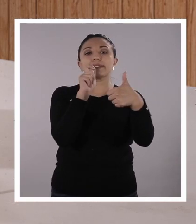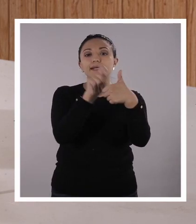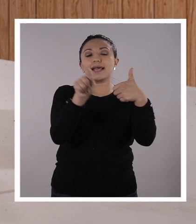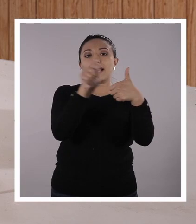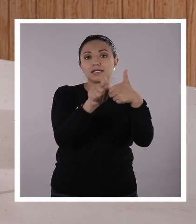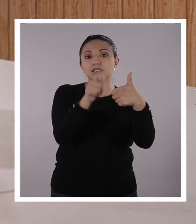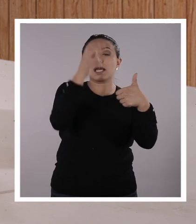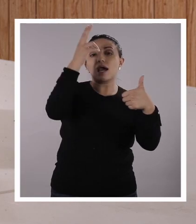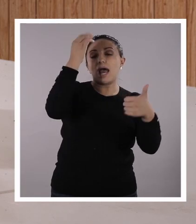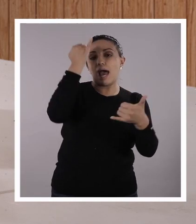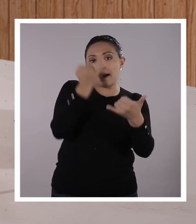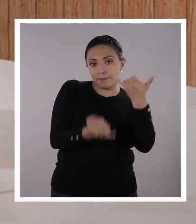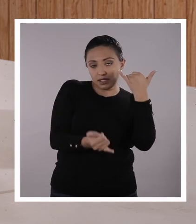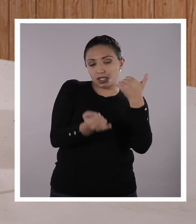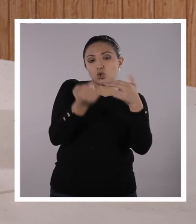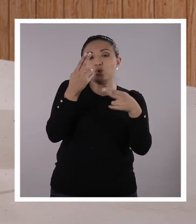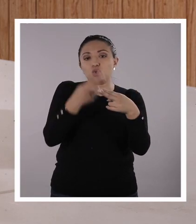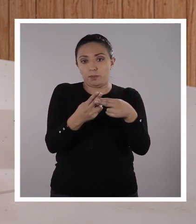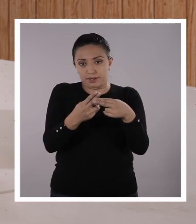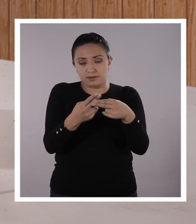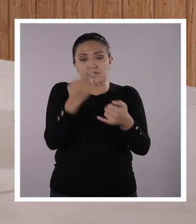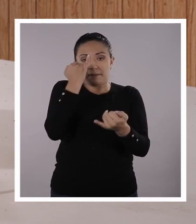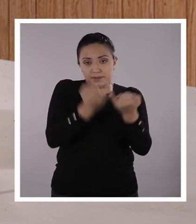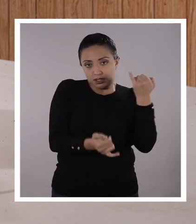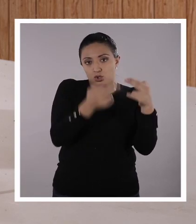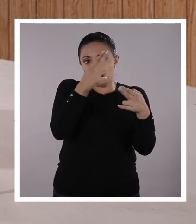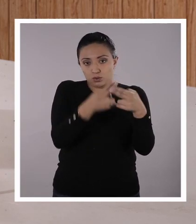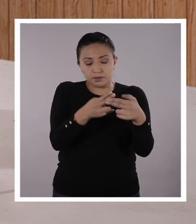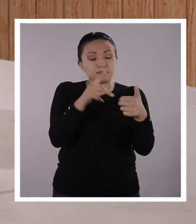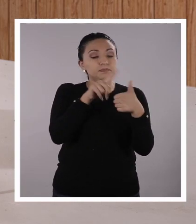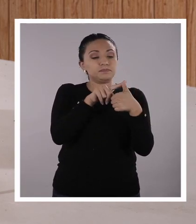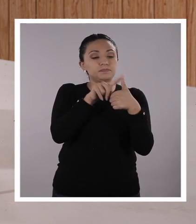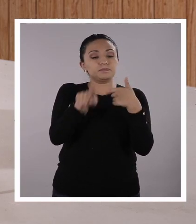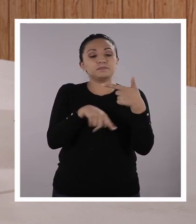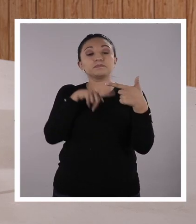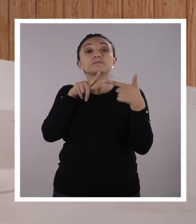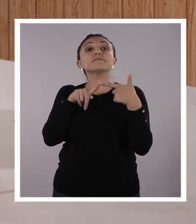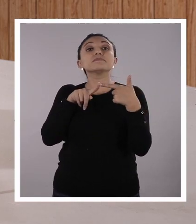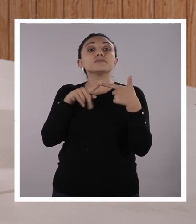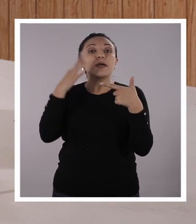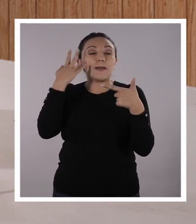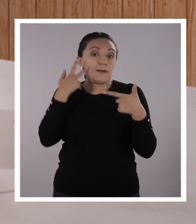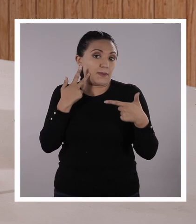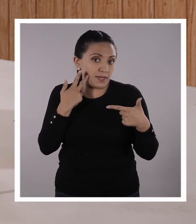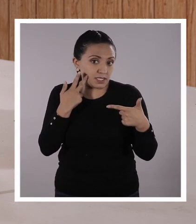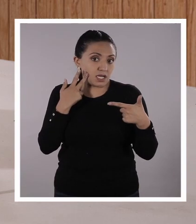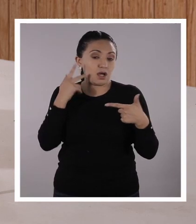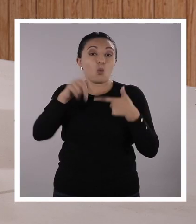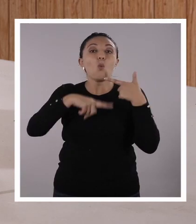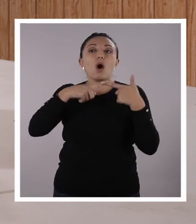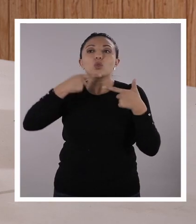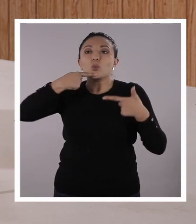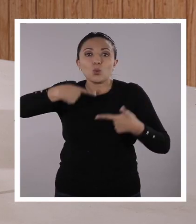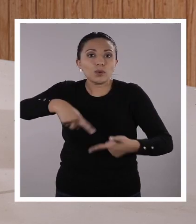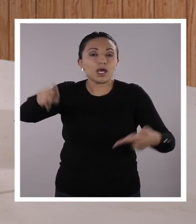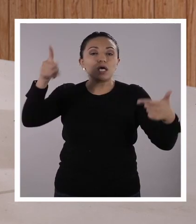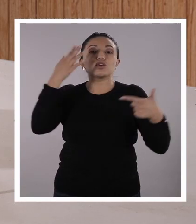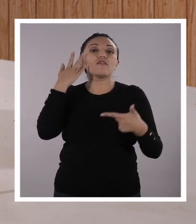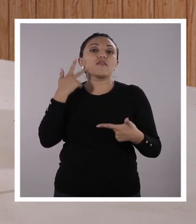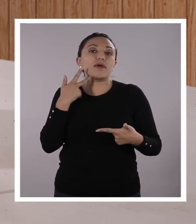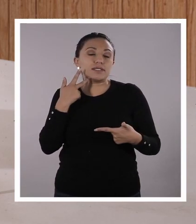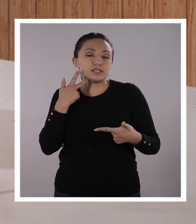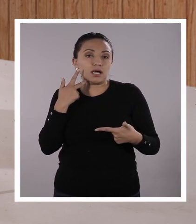apellido y la inicial del nombre del autor. Luego viene la fecha en la que fue publicado o